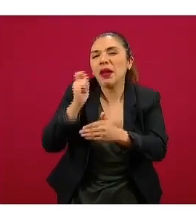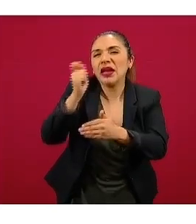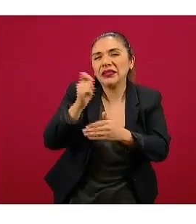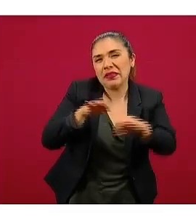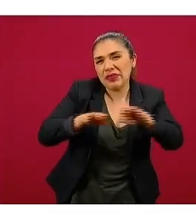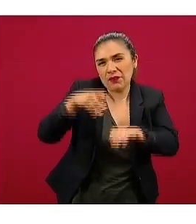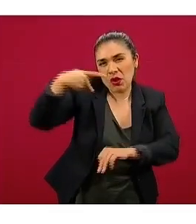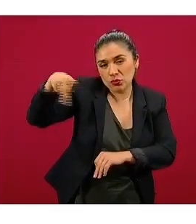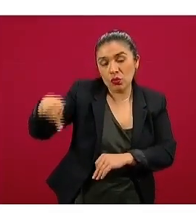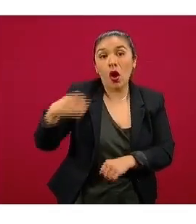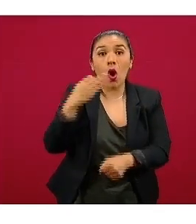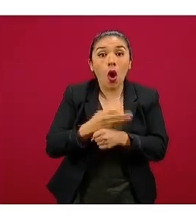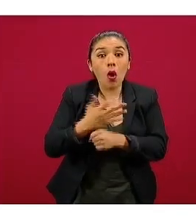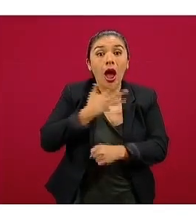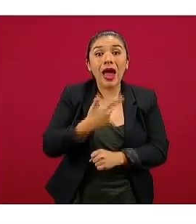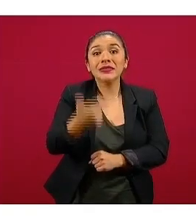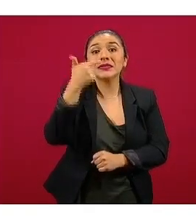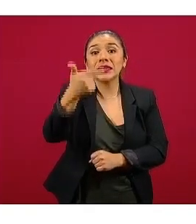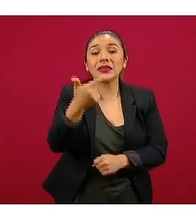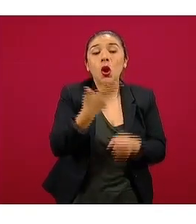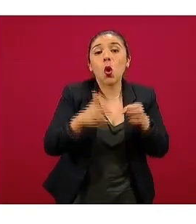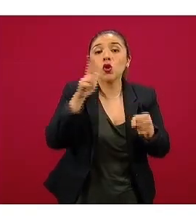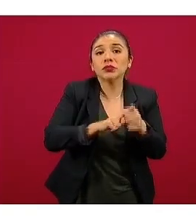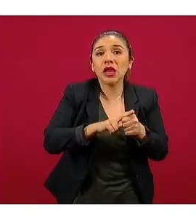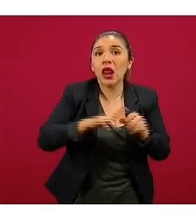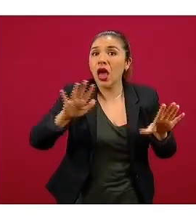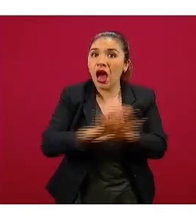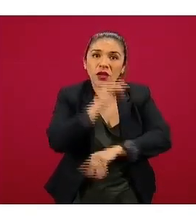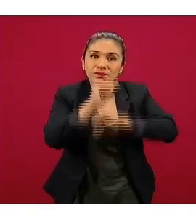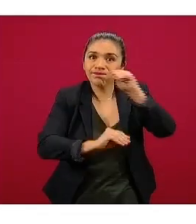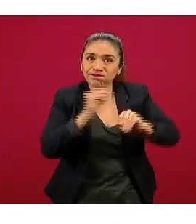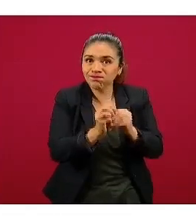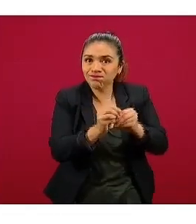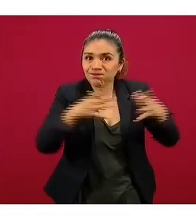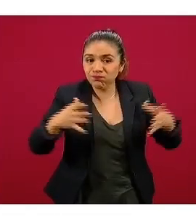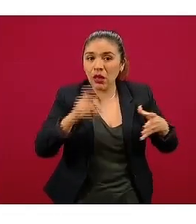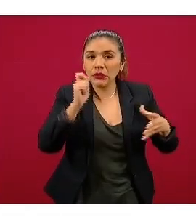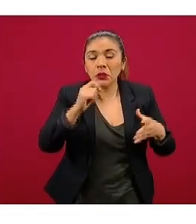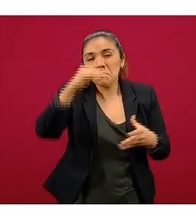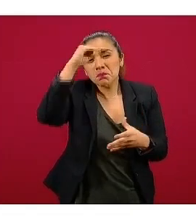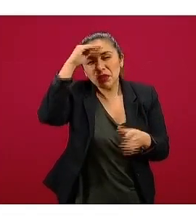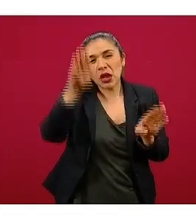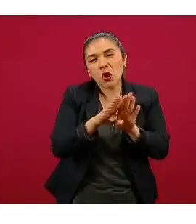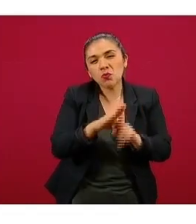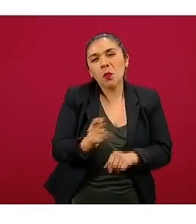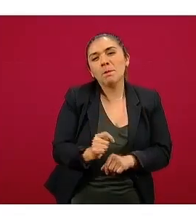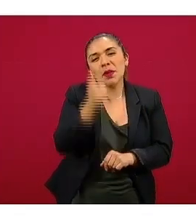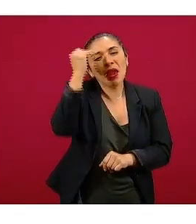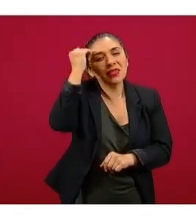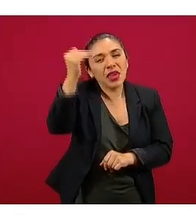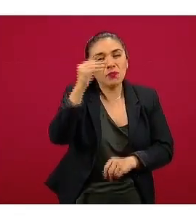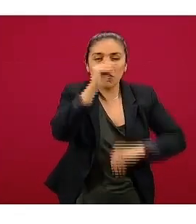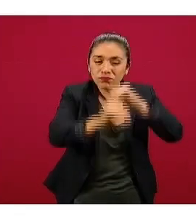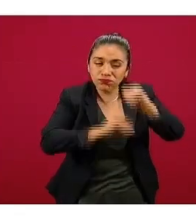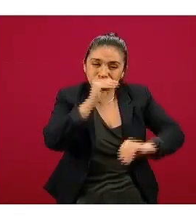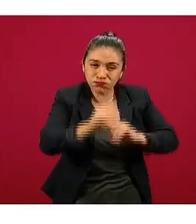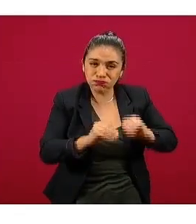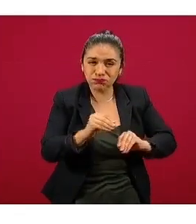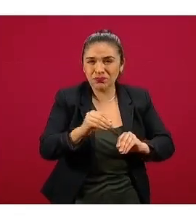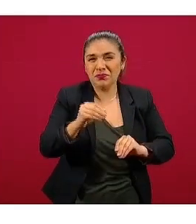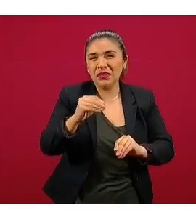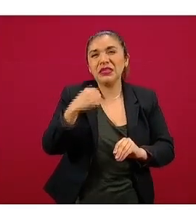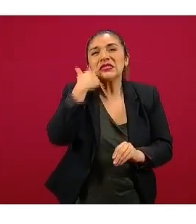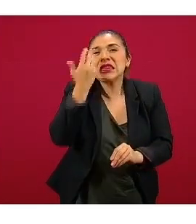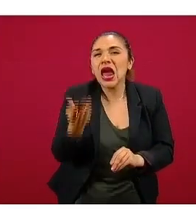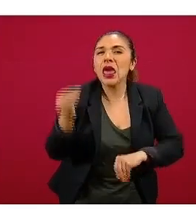los trabajos. Al día de hoy, siete hospitales reconvertidos de una expectativa de un primer periodo de reconversión en donde se